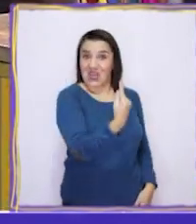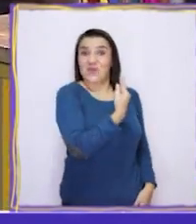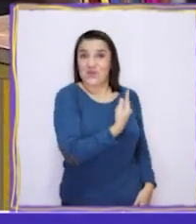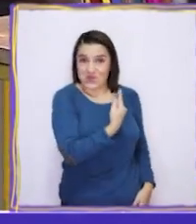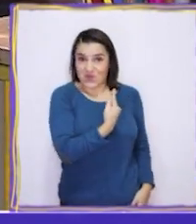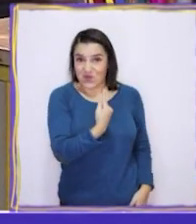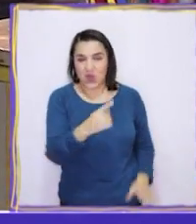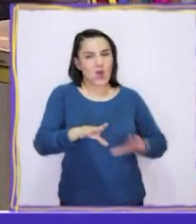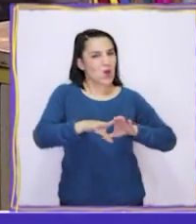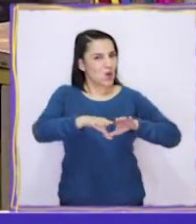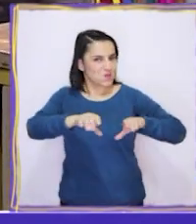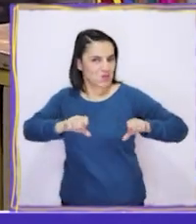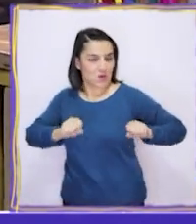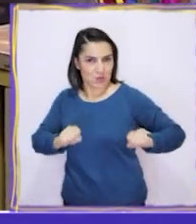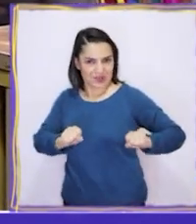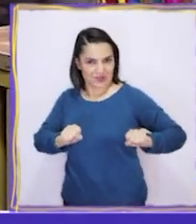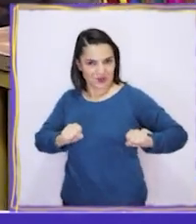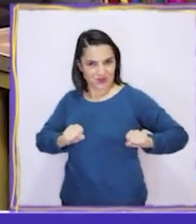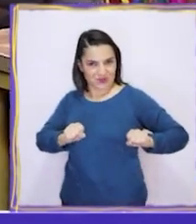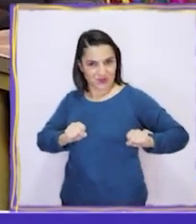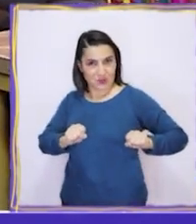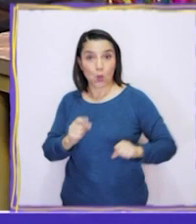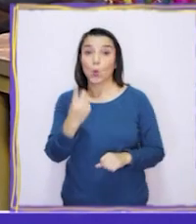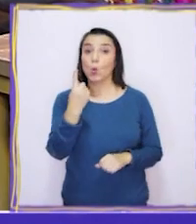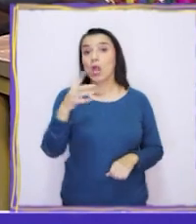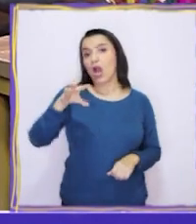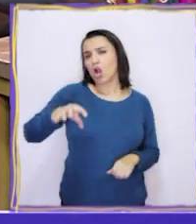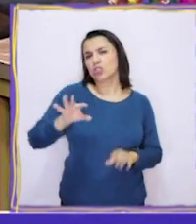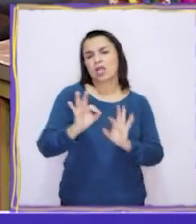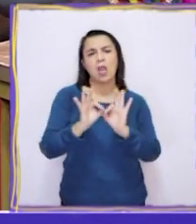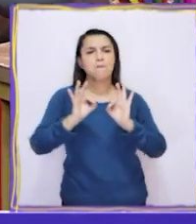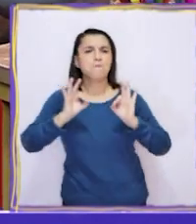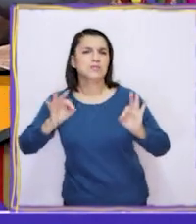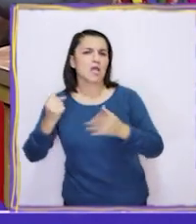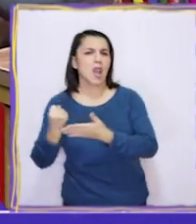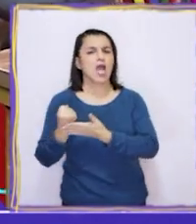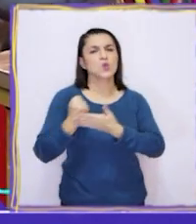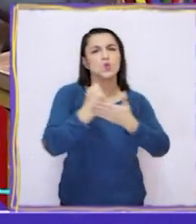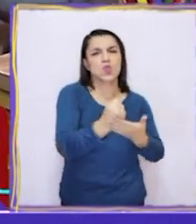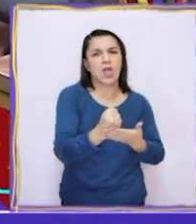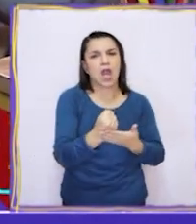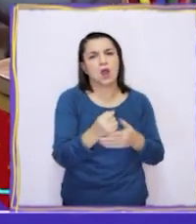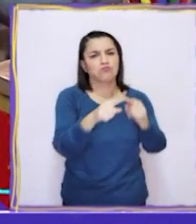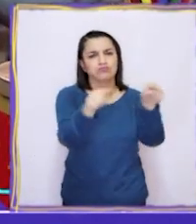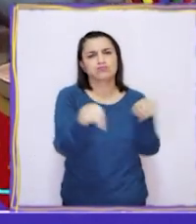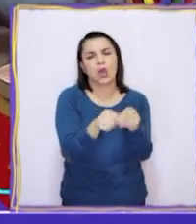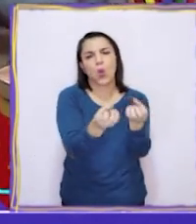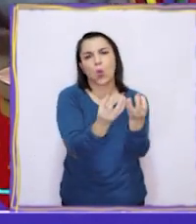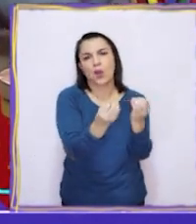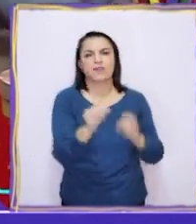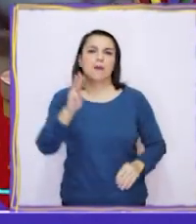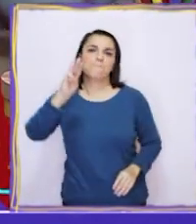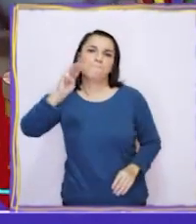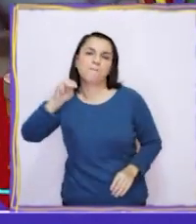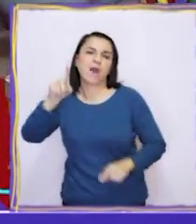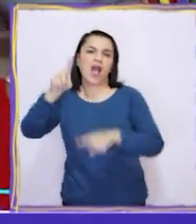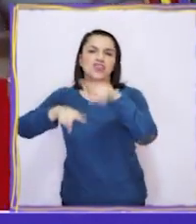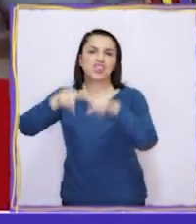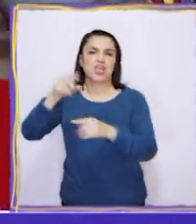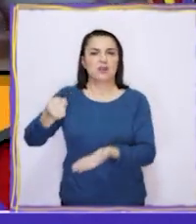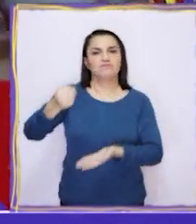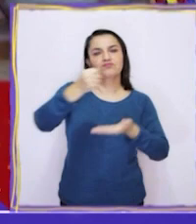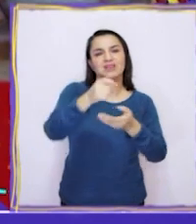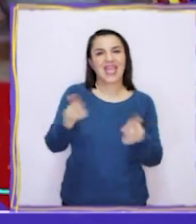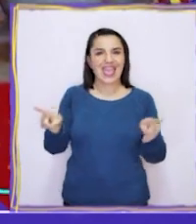Cada uno de nosotros se comprometió en llevar un elemento muy especial para la huerta. Mi mamá llevará tierra,